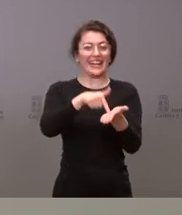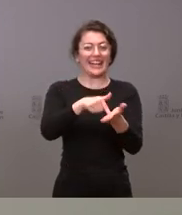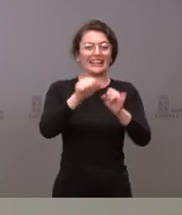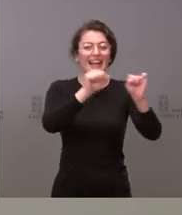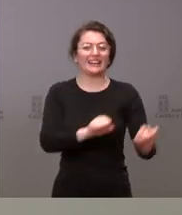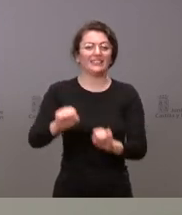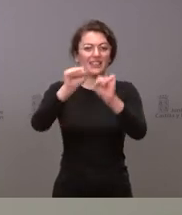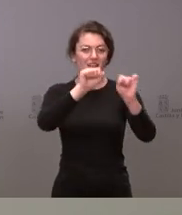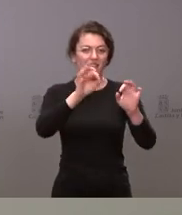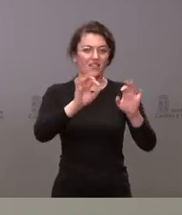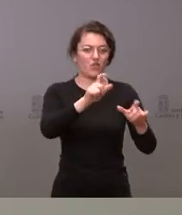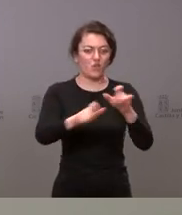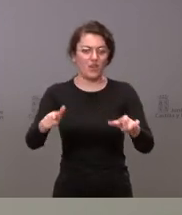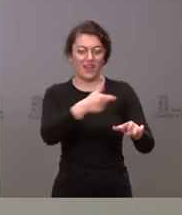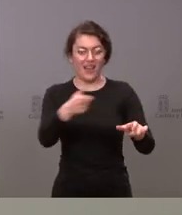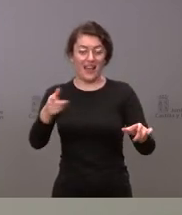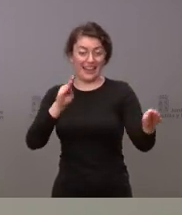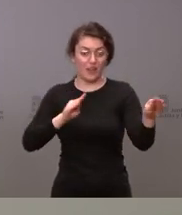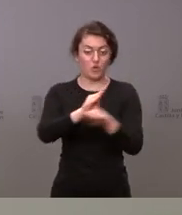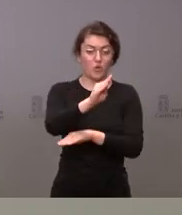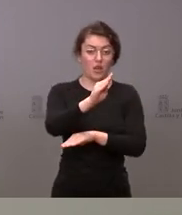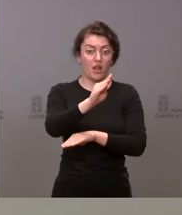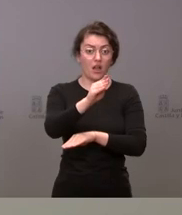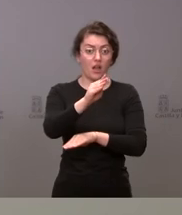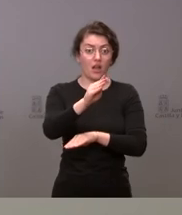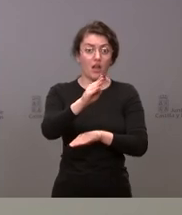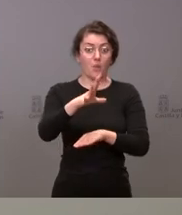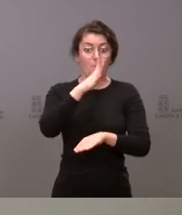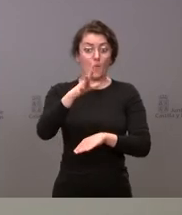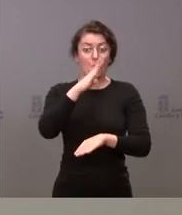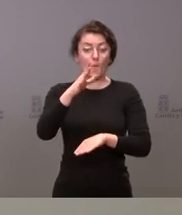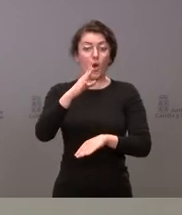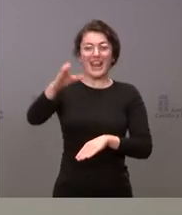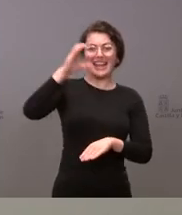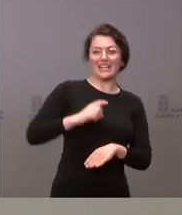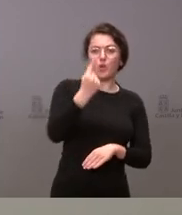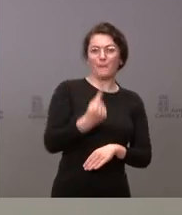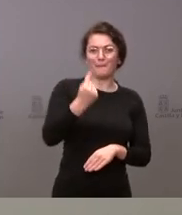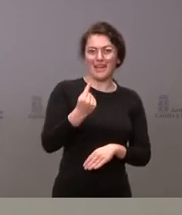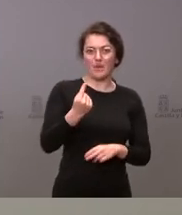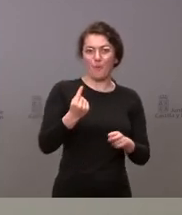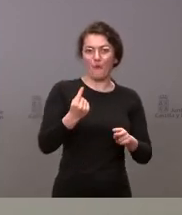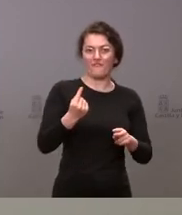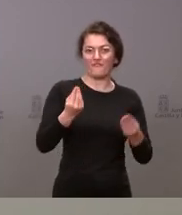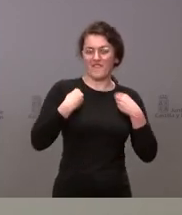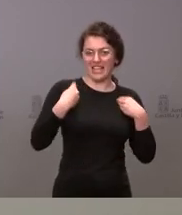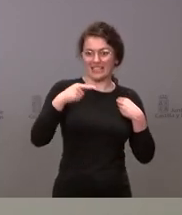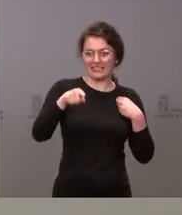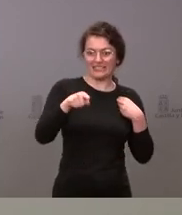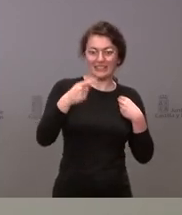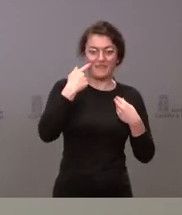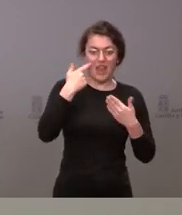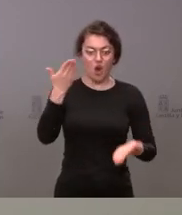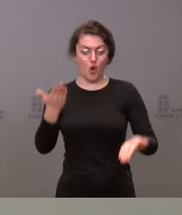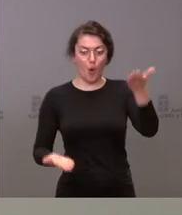a 2.000 familias que como consecuencia del ingreso mínimo vital veían que el ingreso mínimo vital era menor que la renta garantizada de ciudadanía que